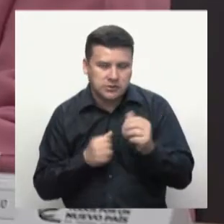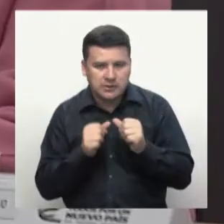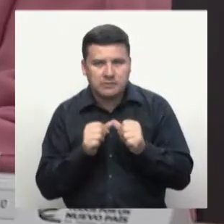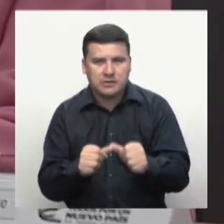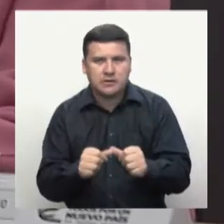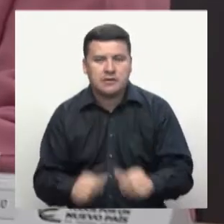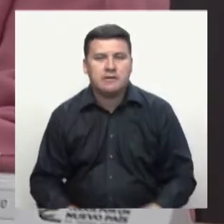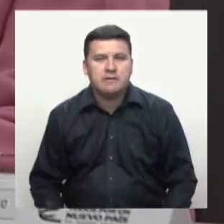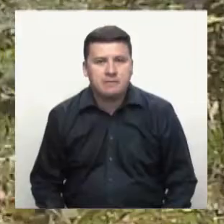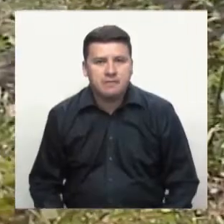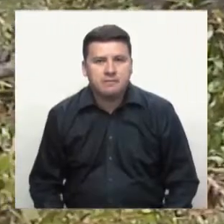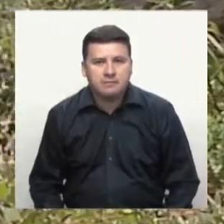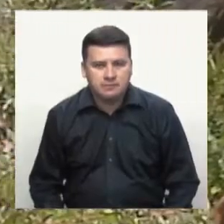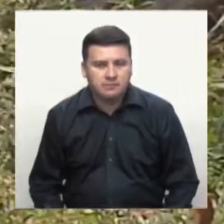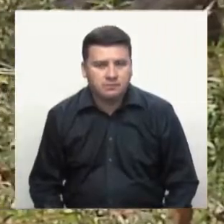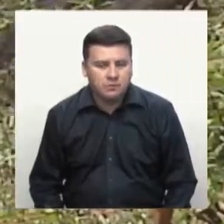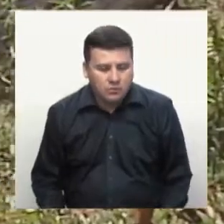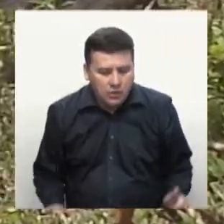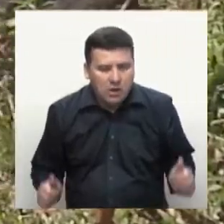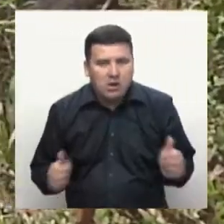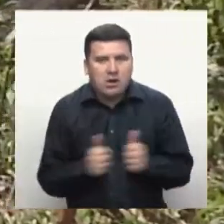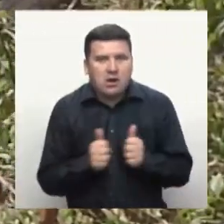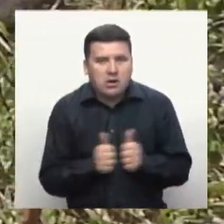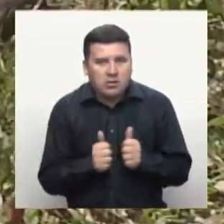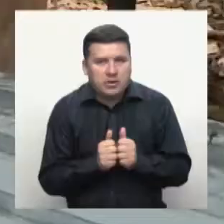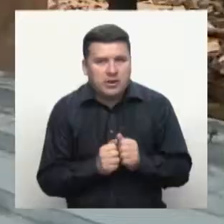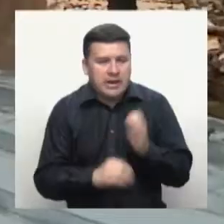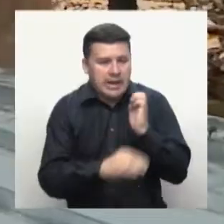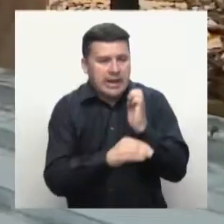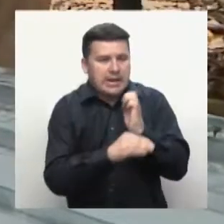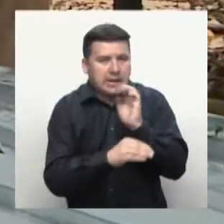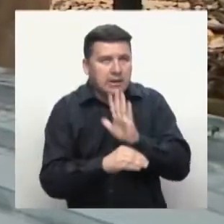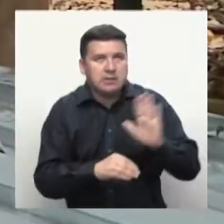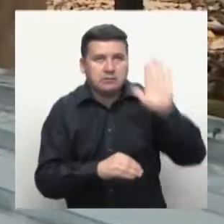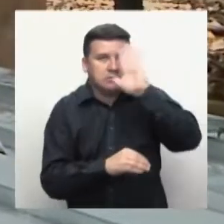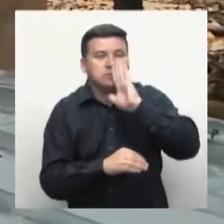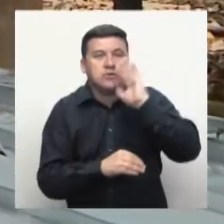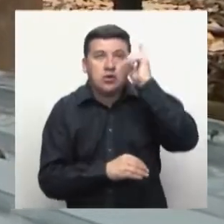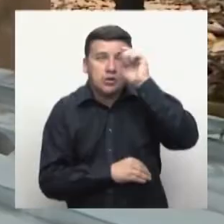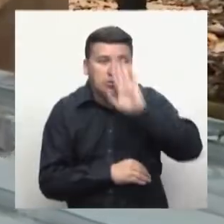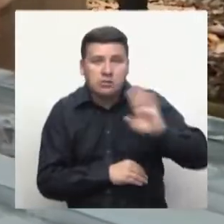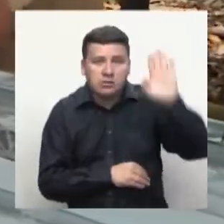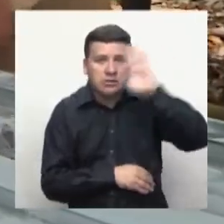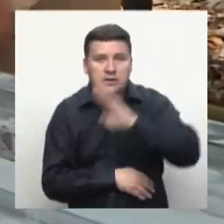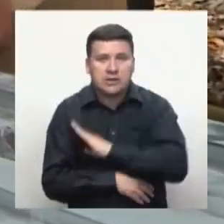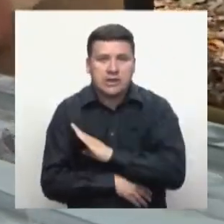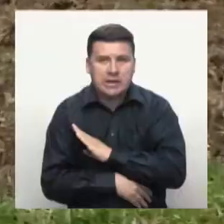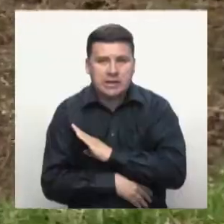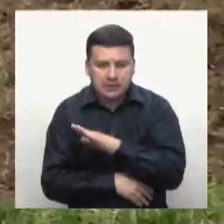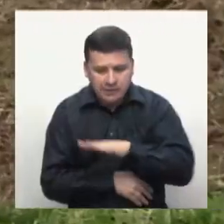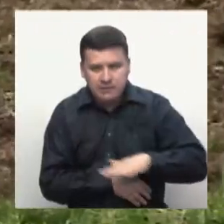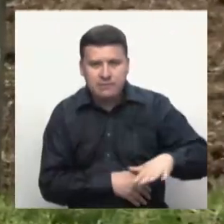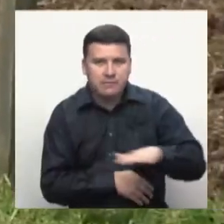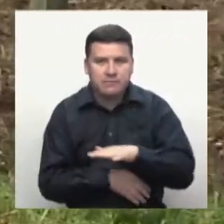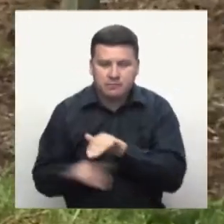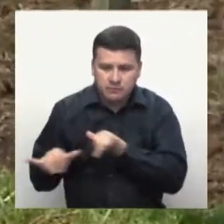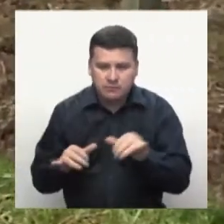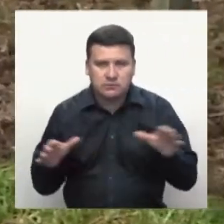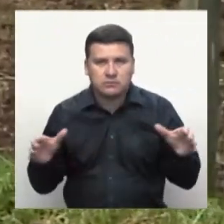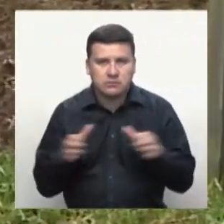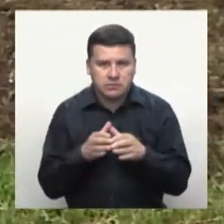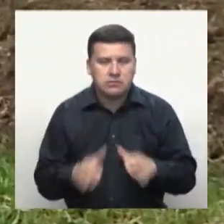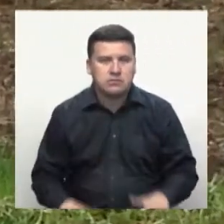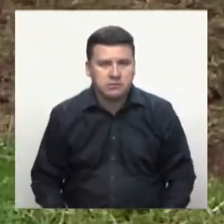gobernaciones y a las alcaldías, articulándonos sector gubernamental, sector social,